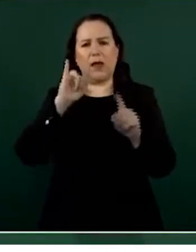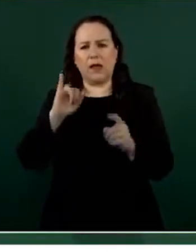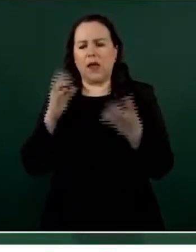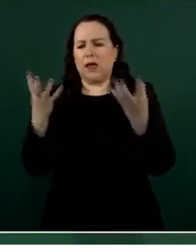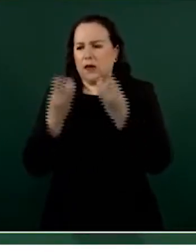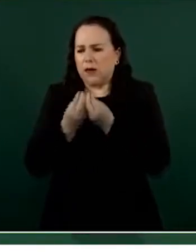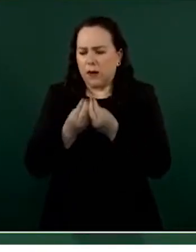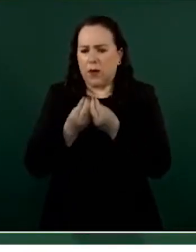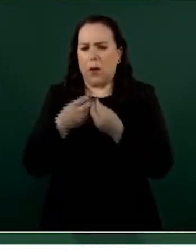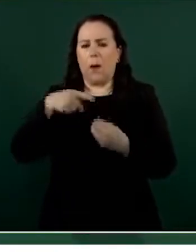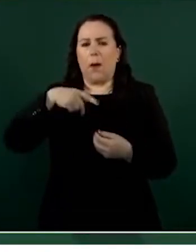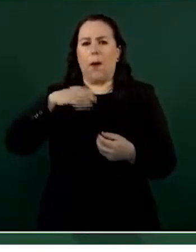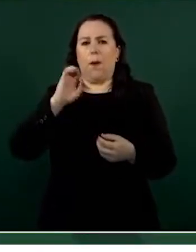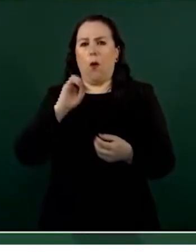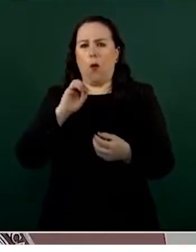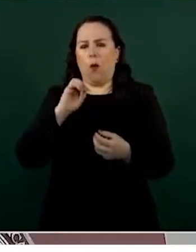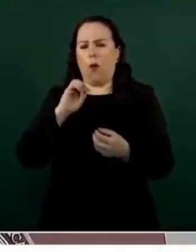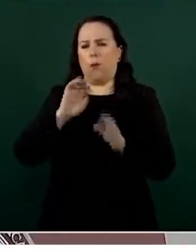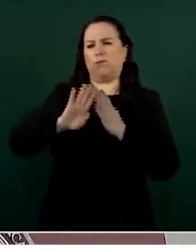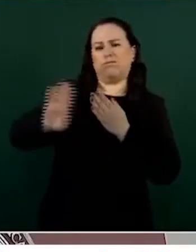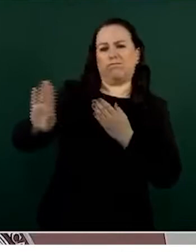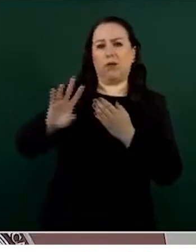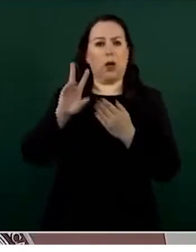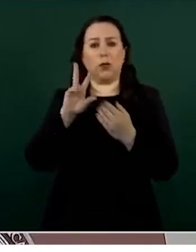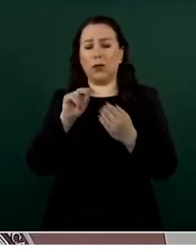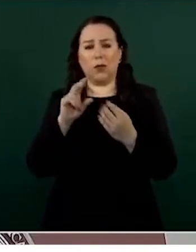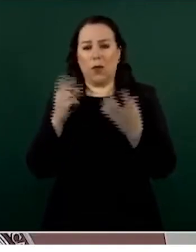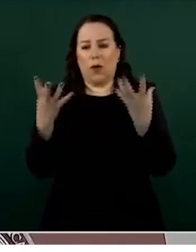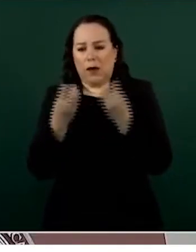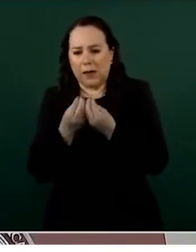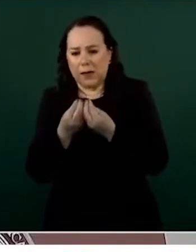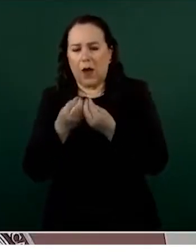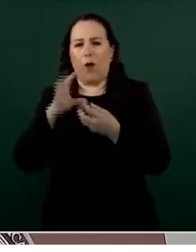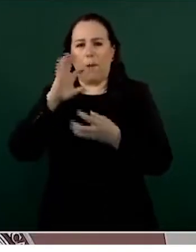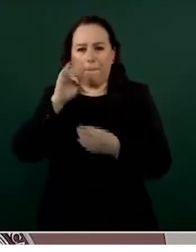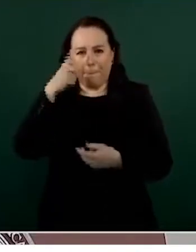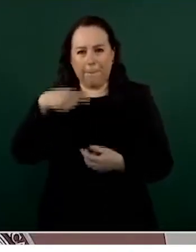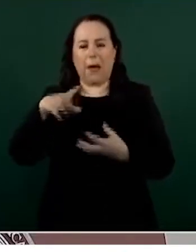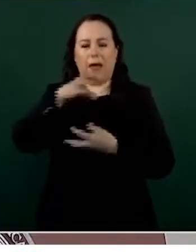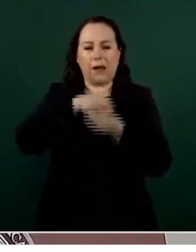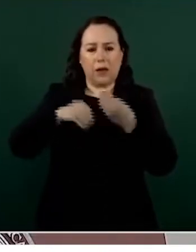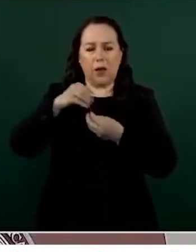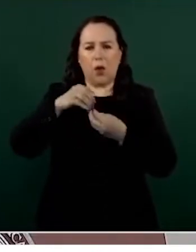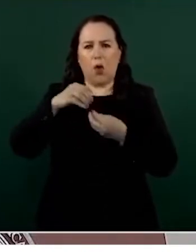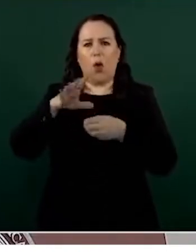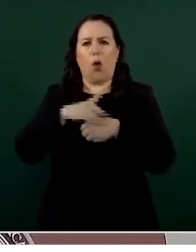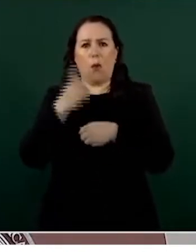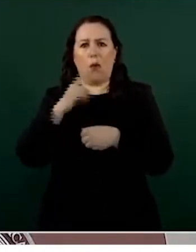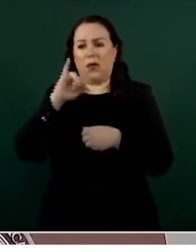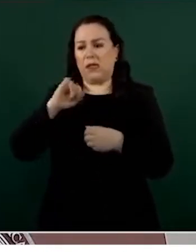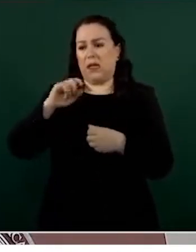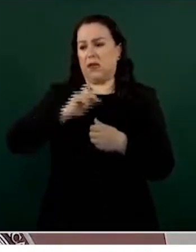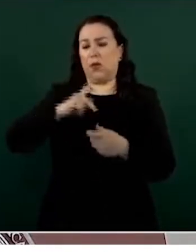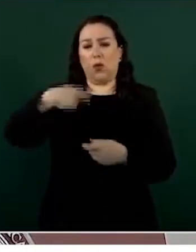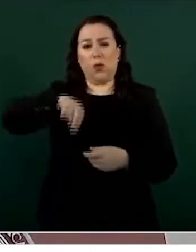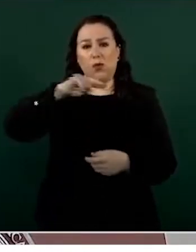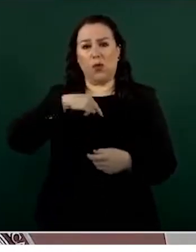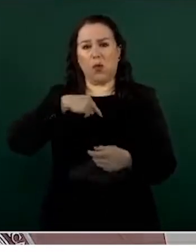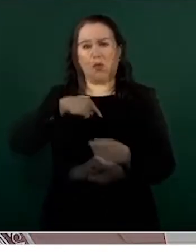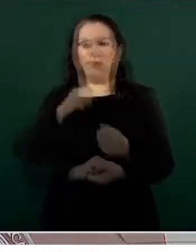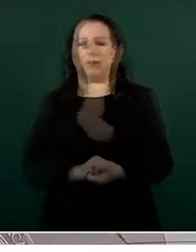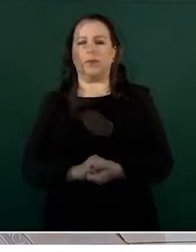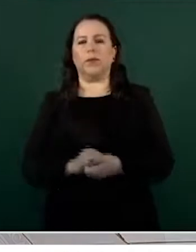en común o simplemente estamos condenados a reciclar odio, polarización y